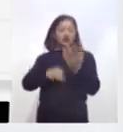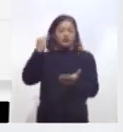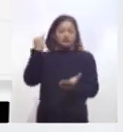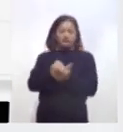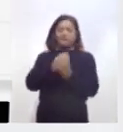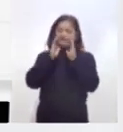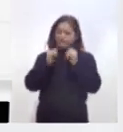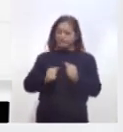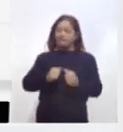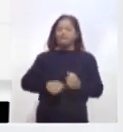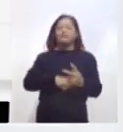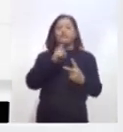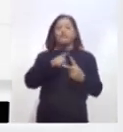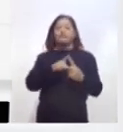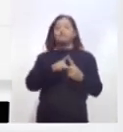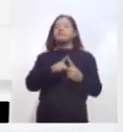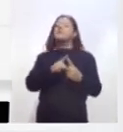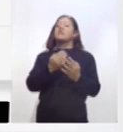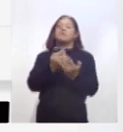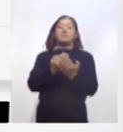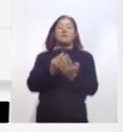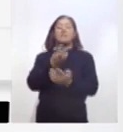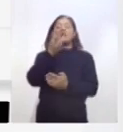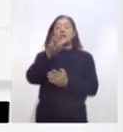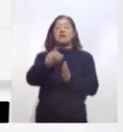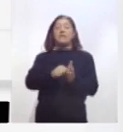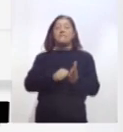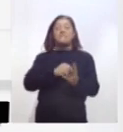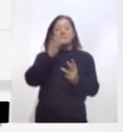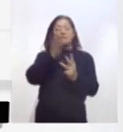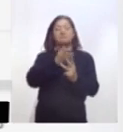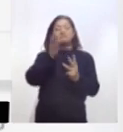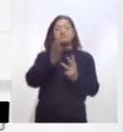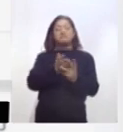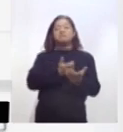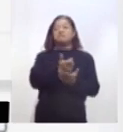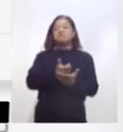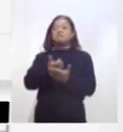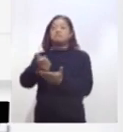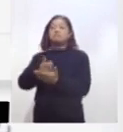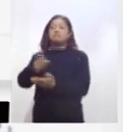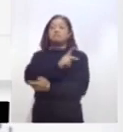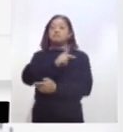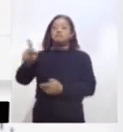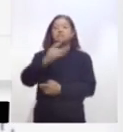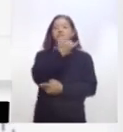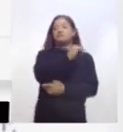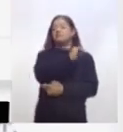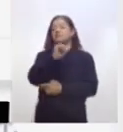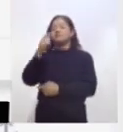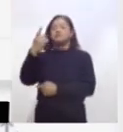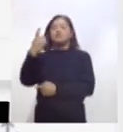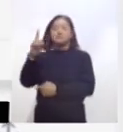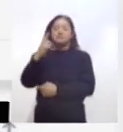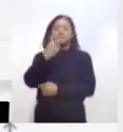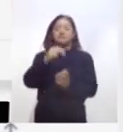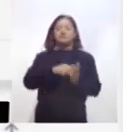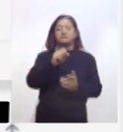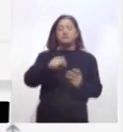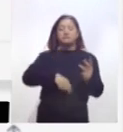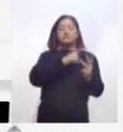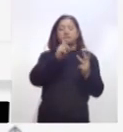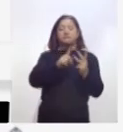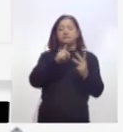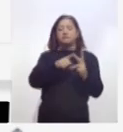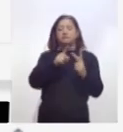inmediatas. Primera, se posponen tres meses los pagos del impuesto sobre nómina para diferirlos de julio a diciembre de 2020, segunda,